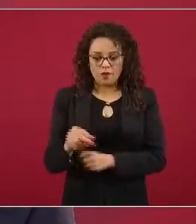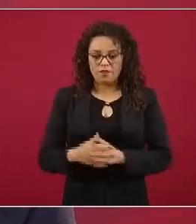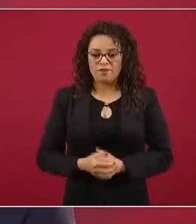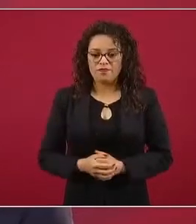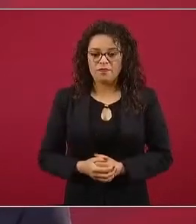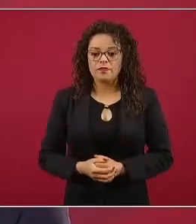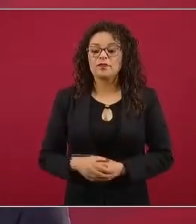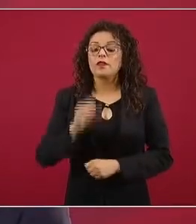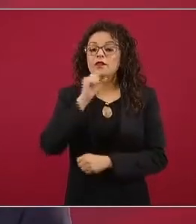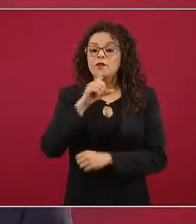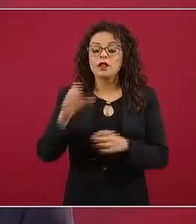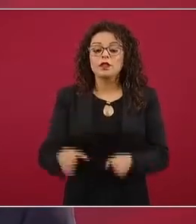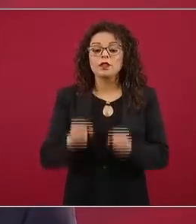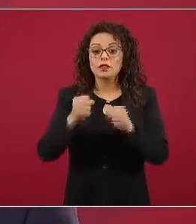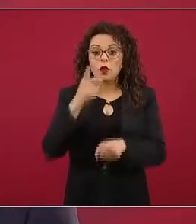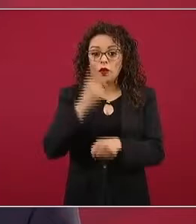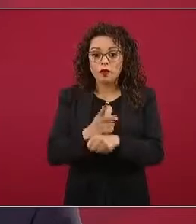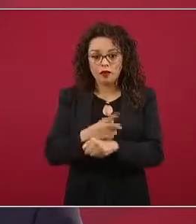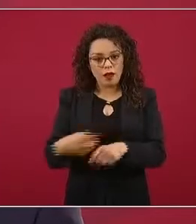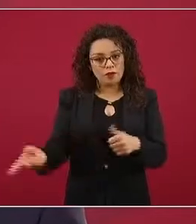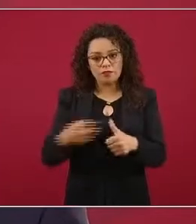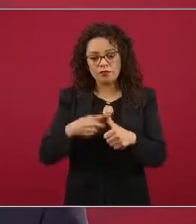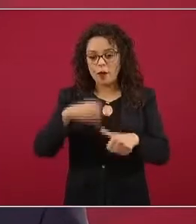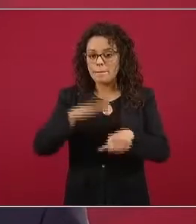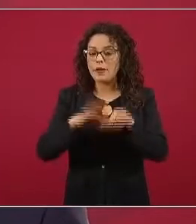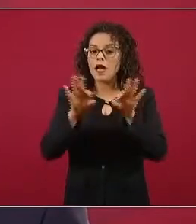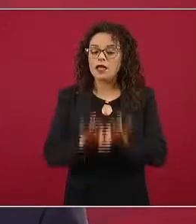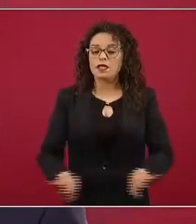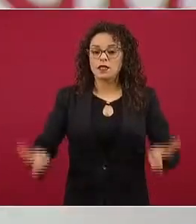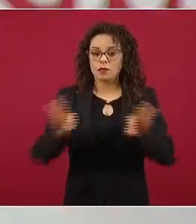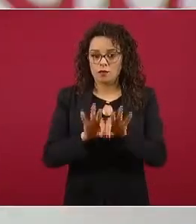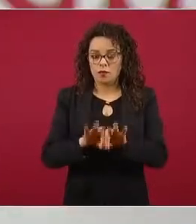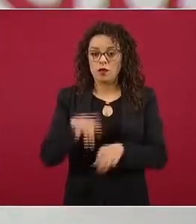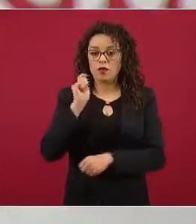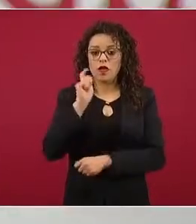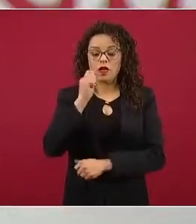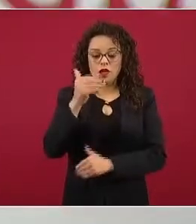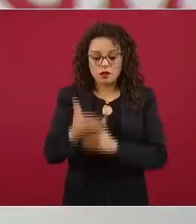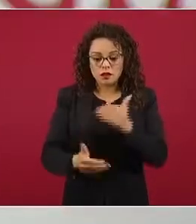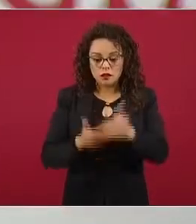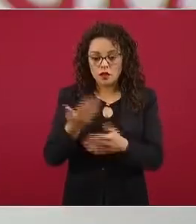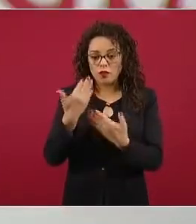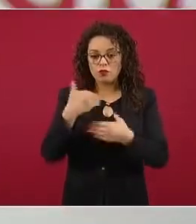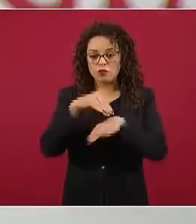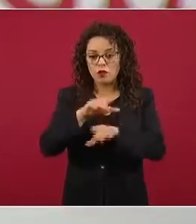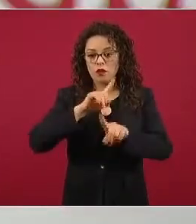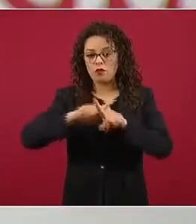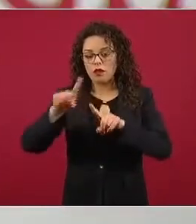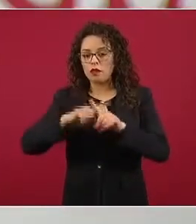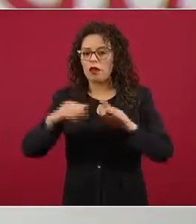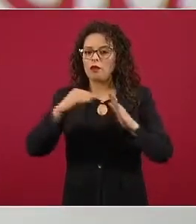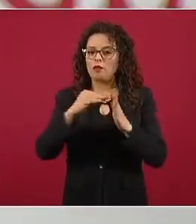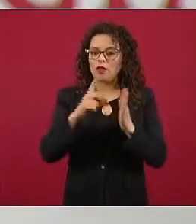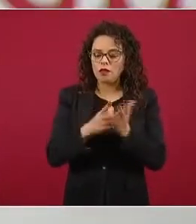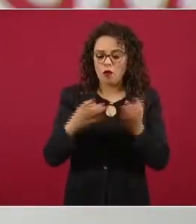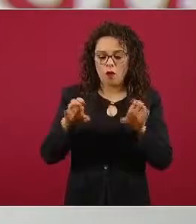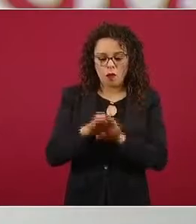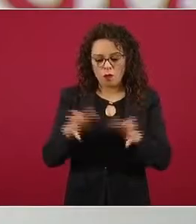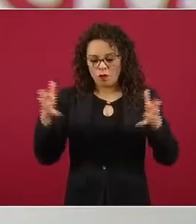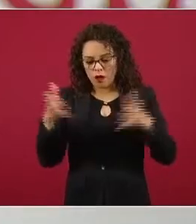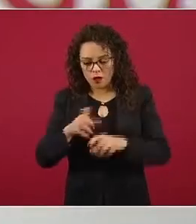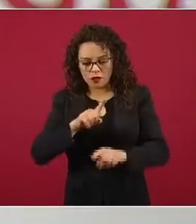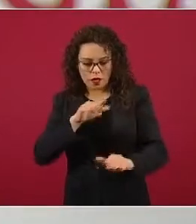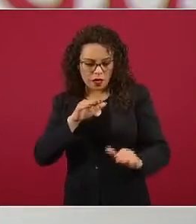la seguridad es la prioridad. Además de avanzar en el conocimiento sobre los mecanismos y respuestas